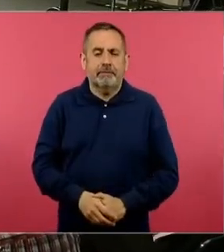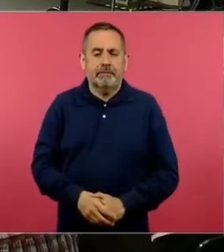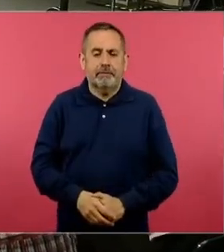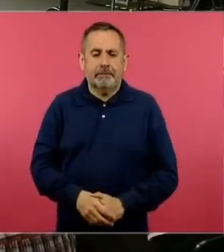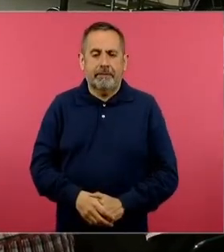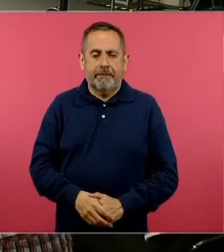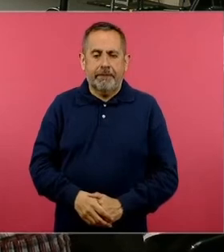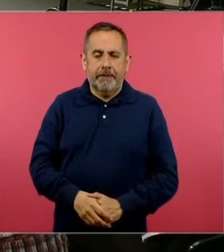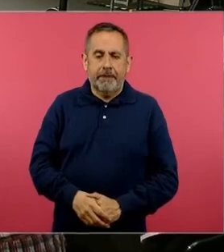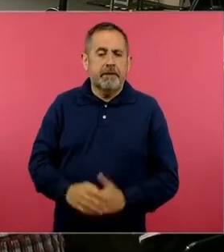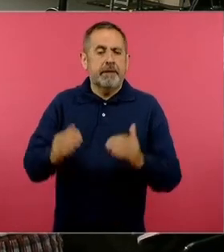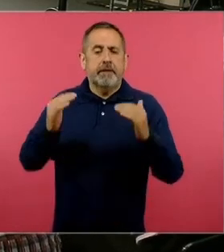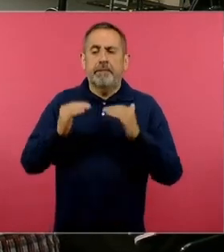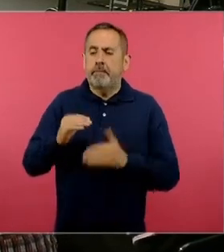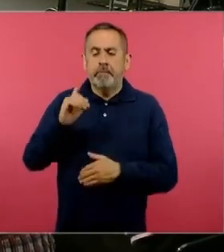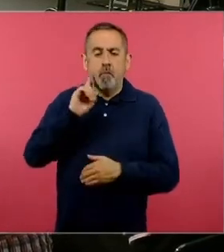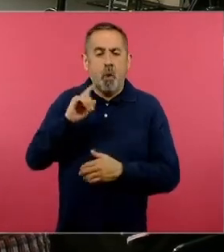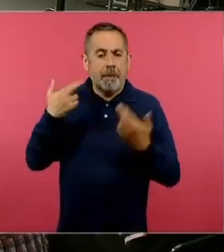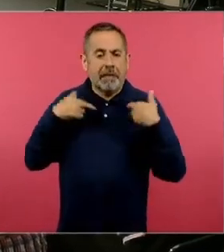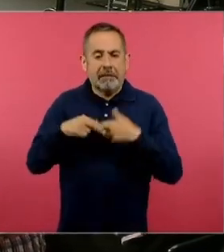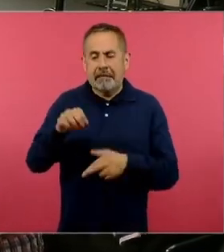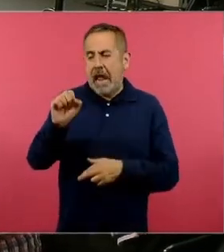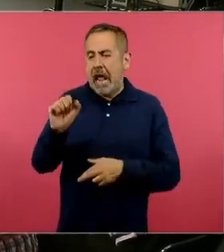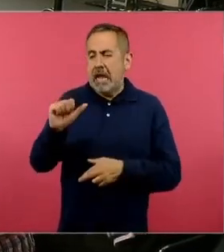Maestra Sandra Bonilla, mesa, por favor.